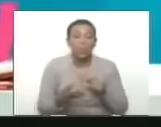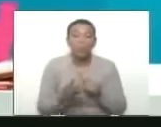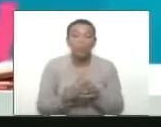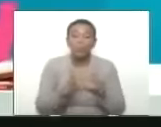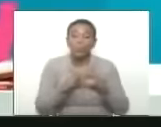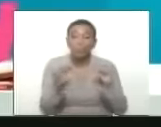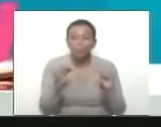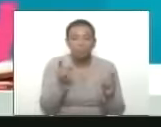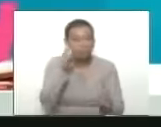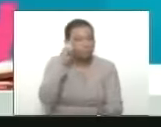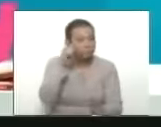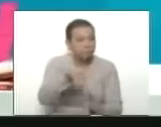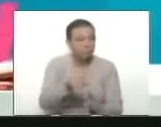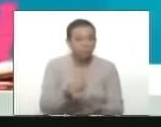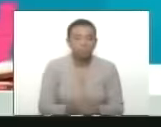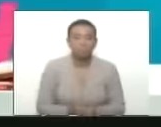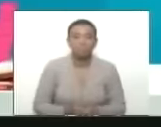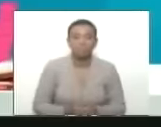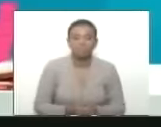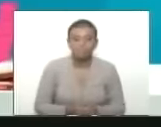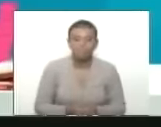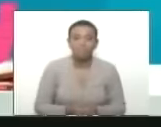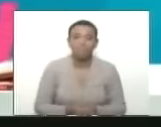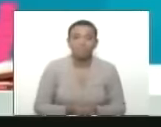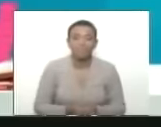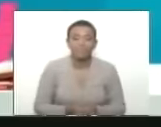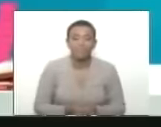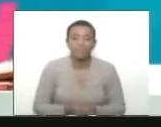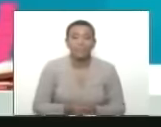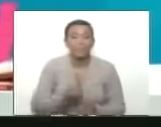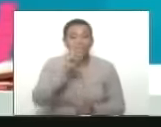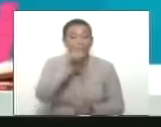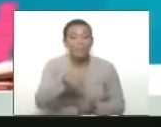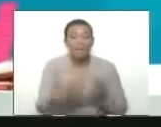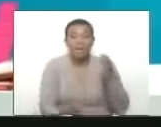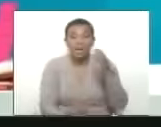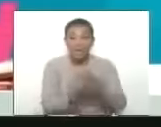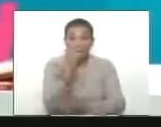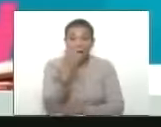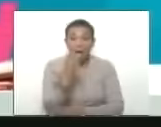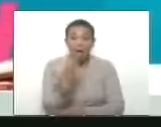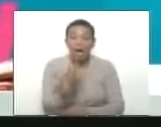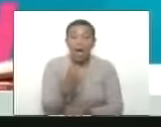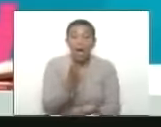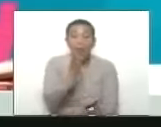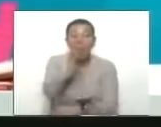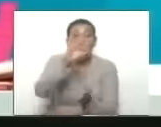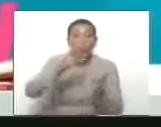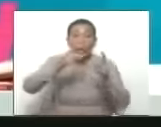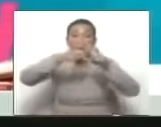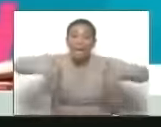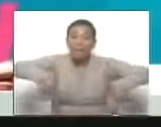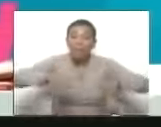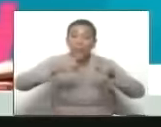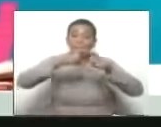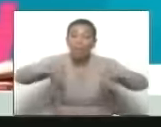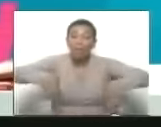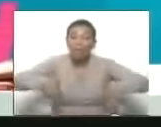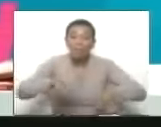F correcto en ese sentido he creado Credi Mujer y